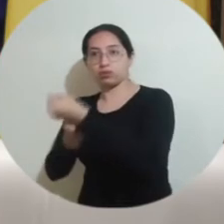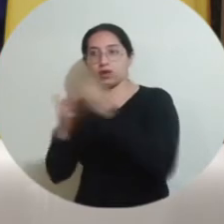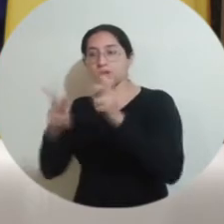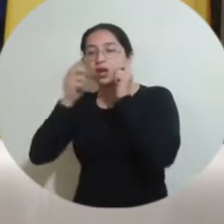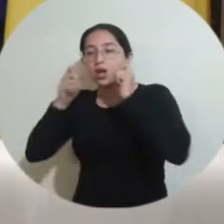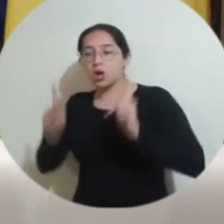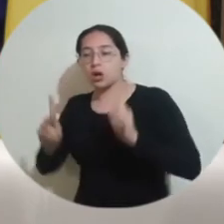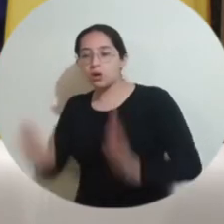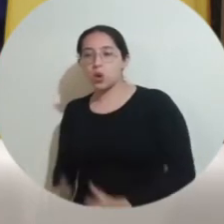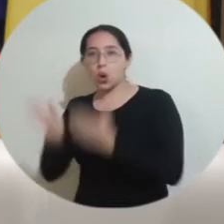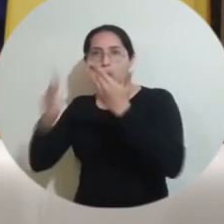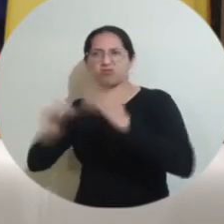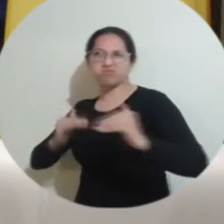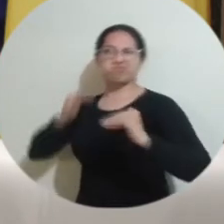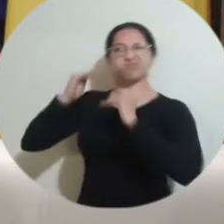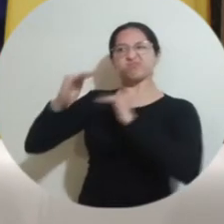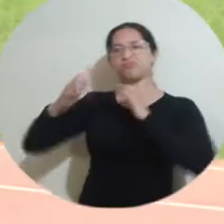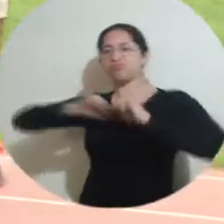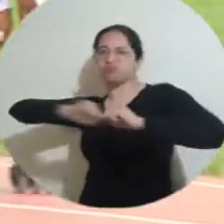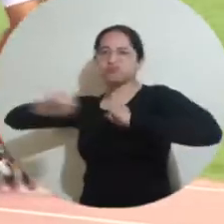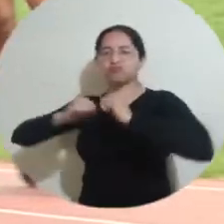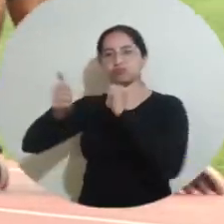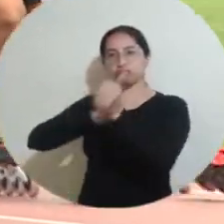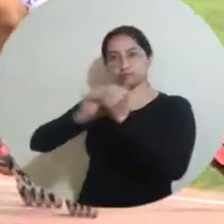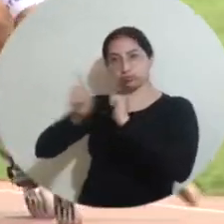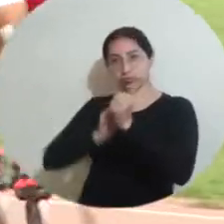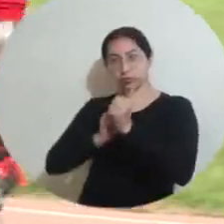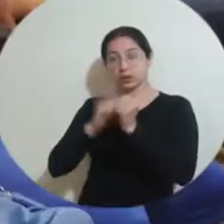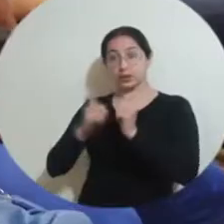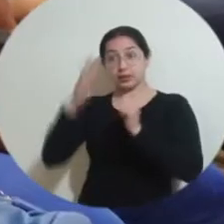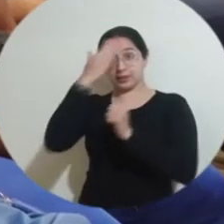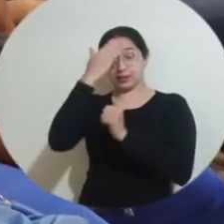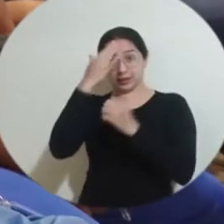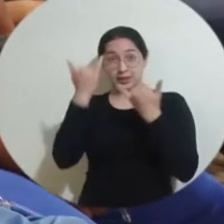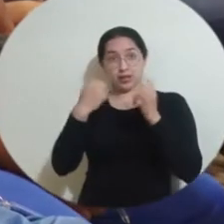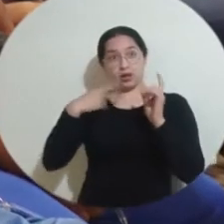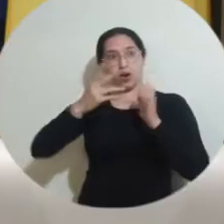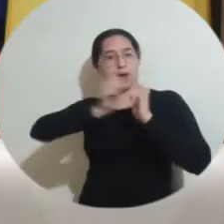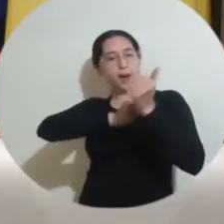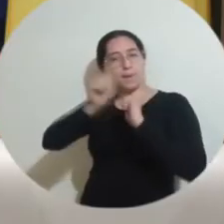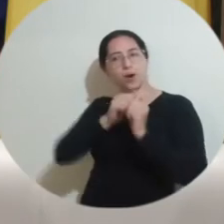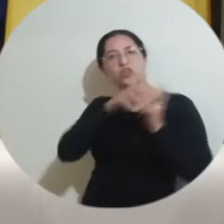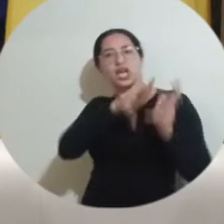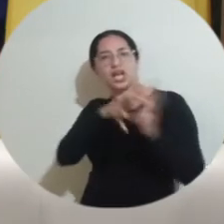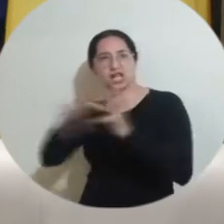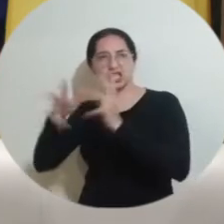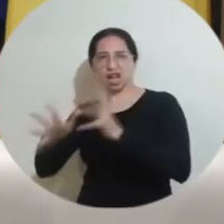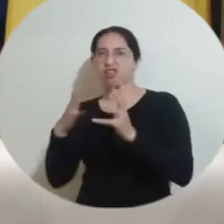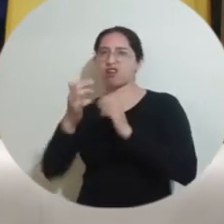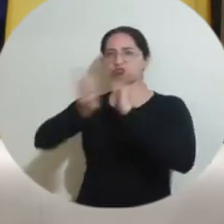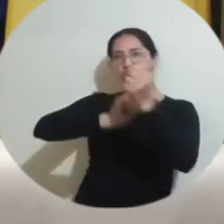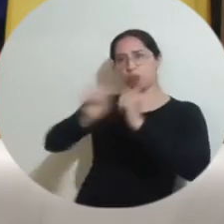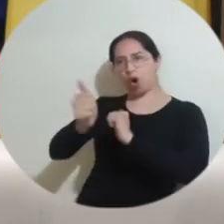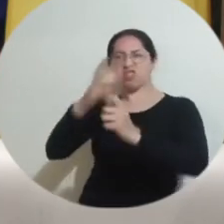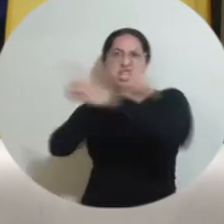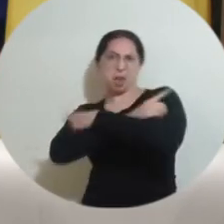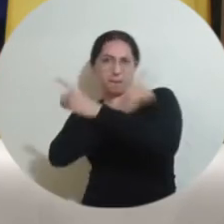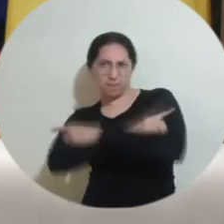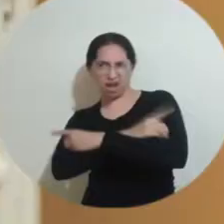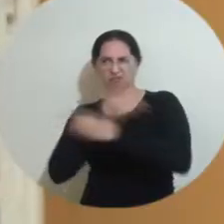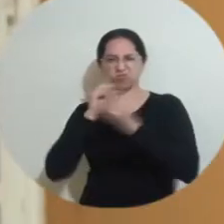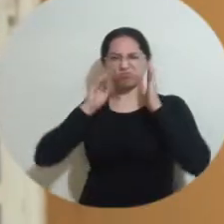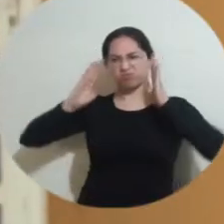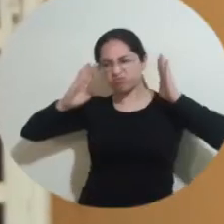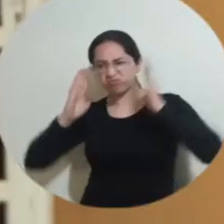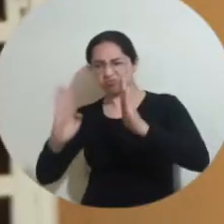humanos que a través del deporte transformen su vida? El deporte enseña habilidades para la vida, enseña disciplina, tesón,